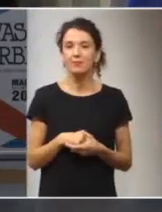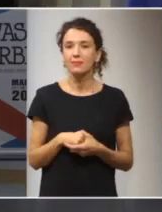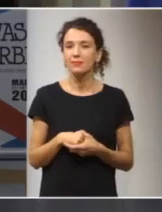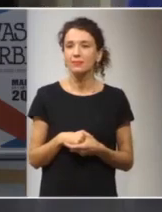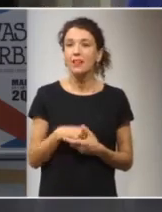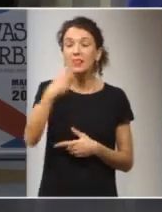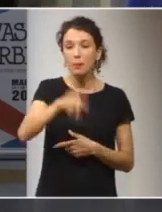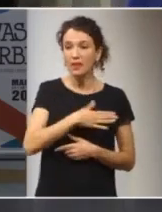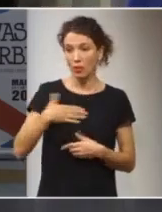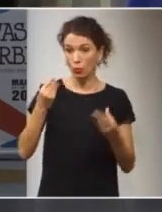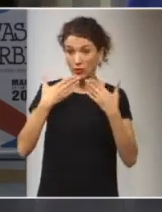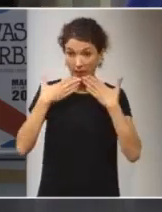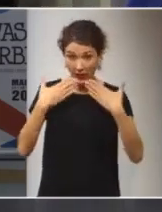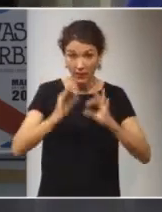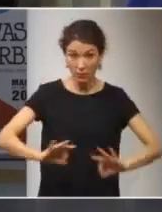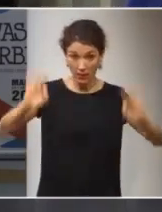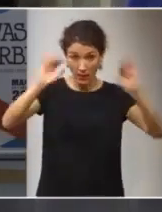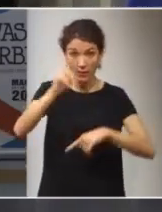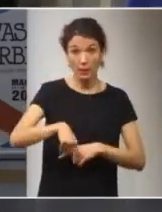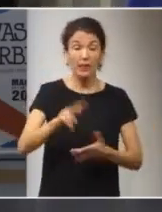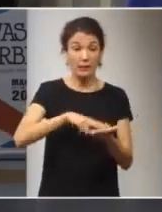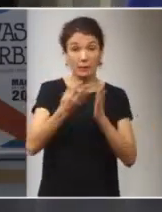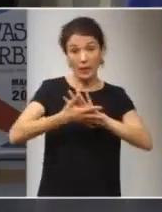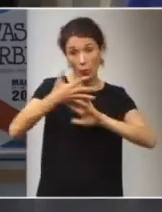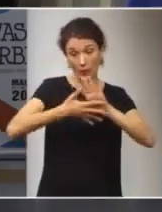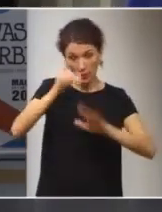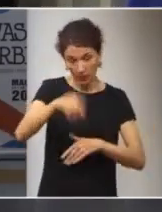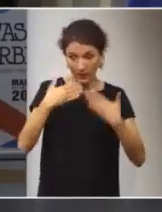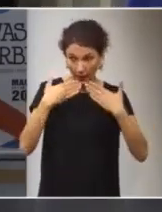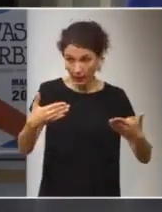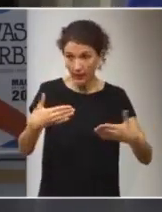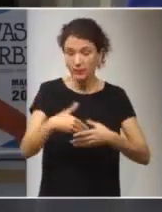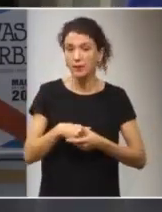También quiero agradecerle especialmente a las intérpretes de lengua de signos.